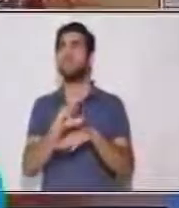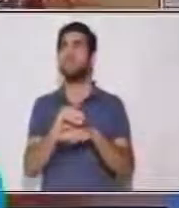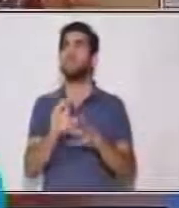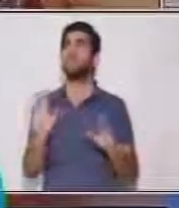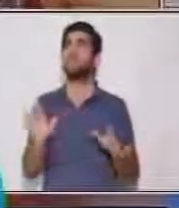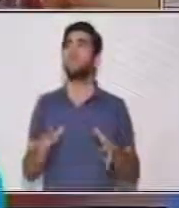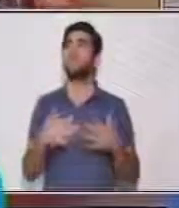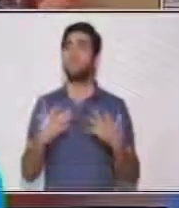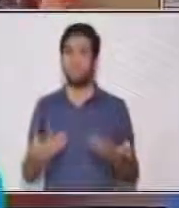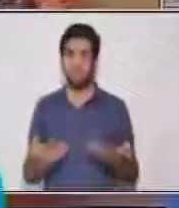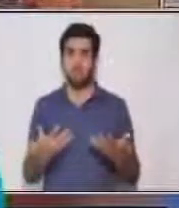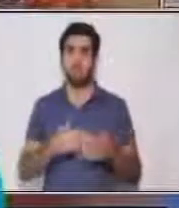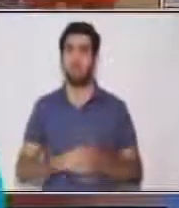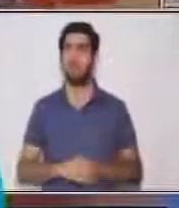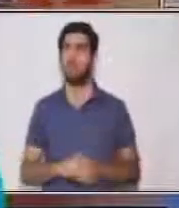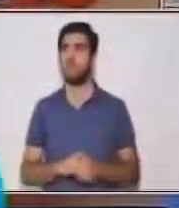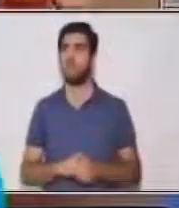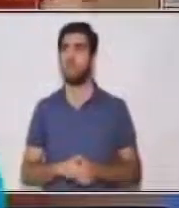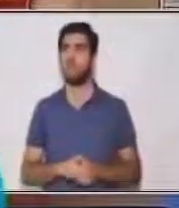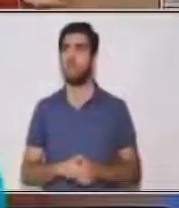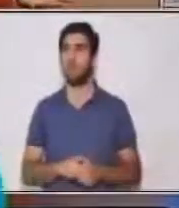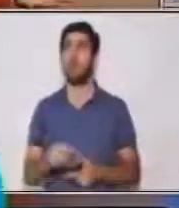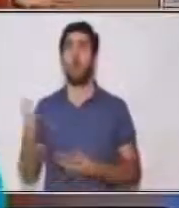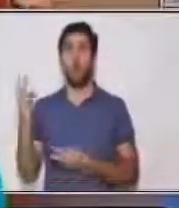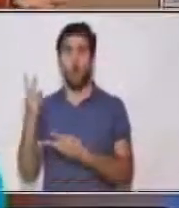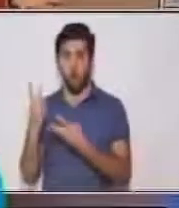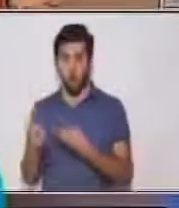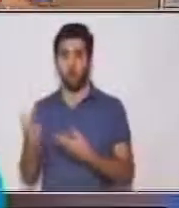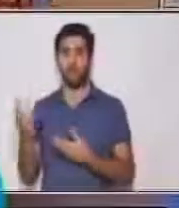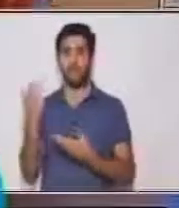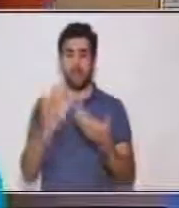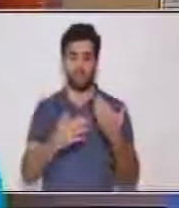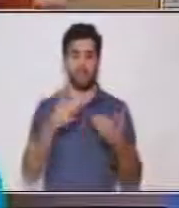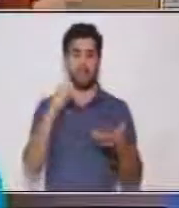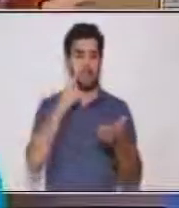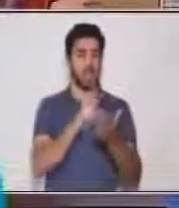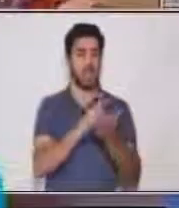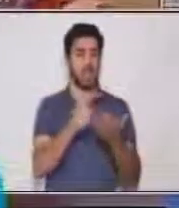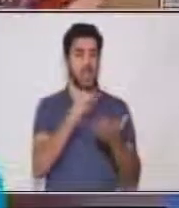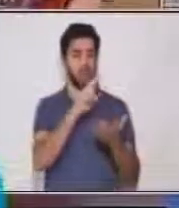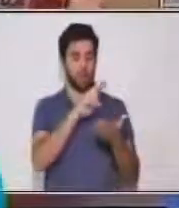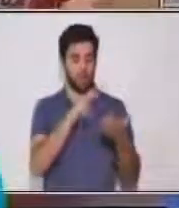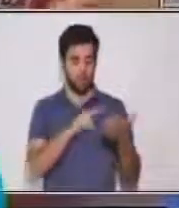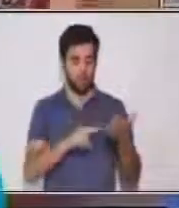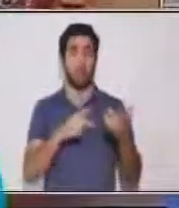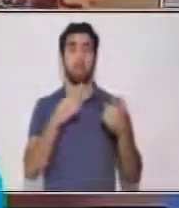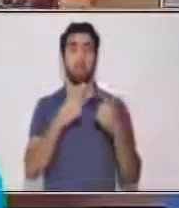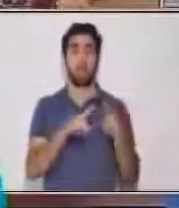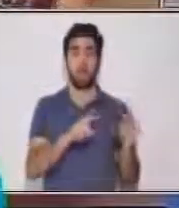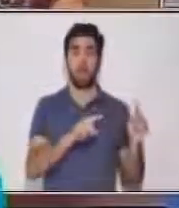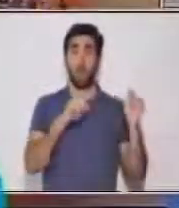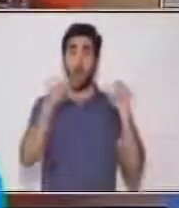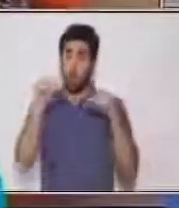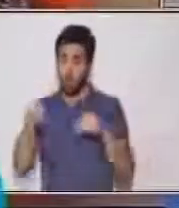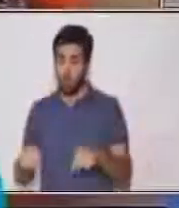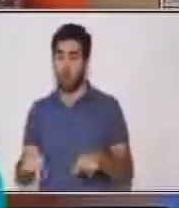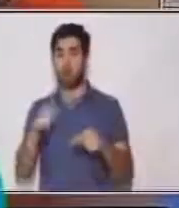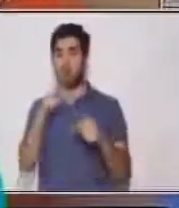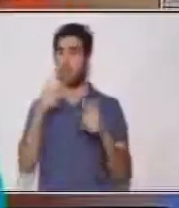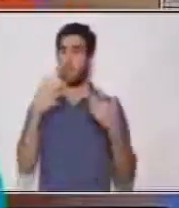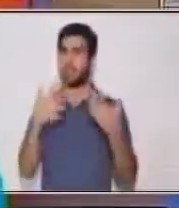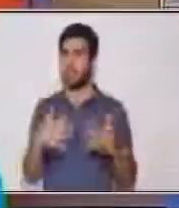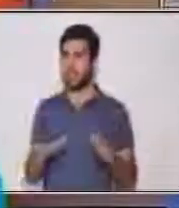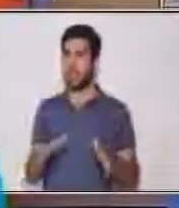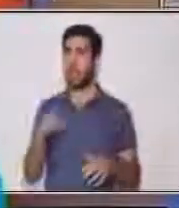volver a regresar a la lectura y volver a vocalizar, pero ahora ya estamos en tercero. En